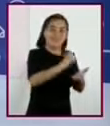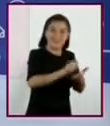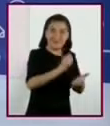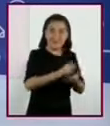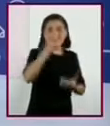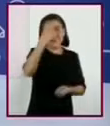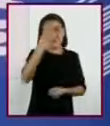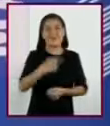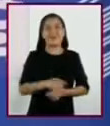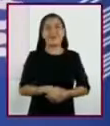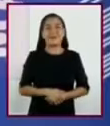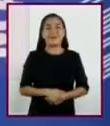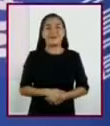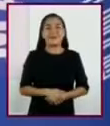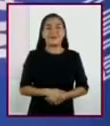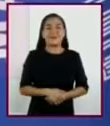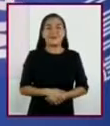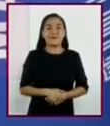propio texto.